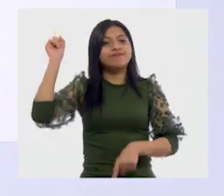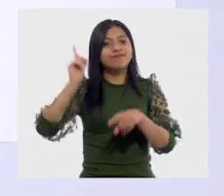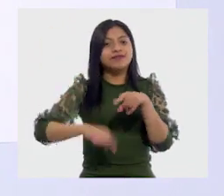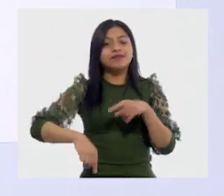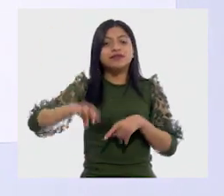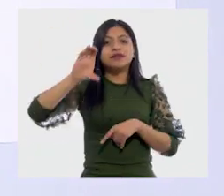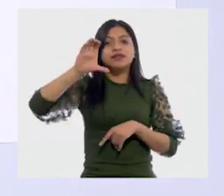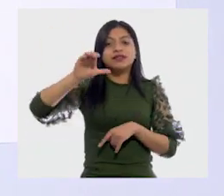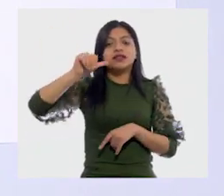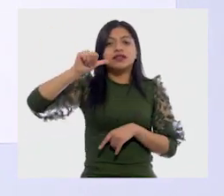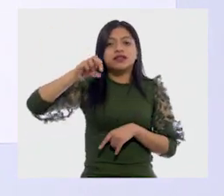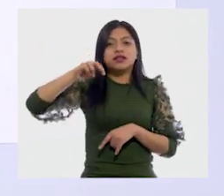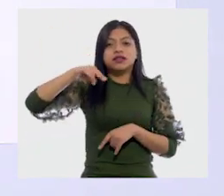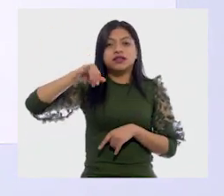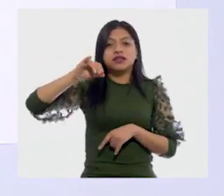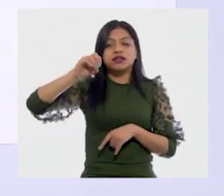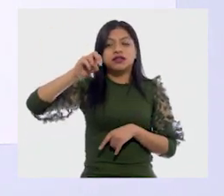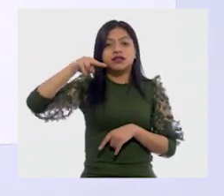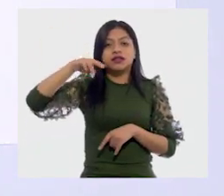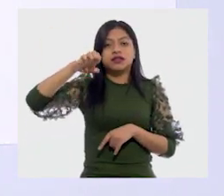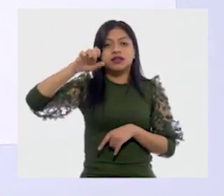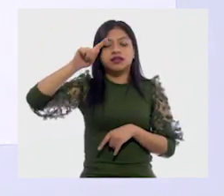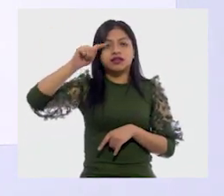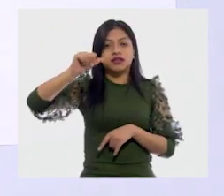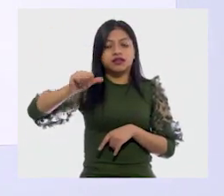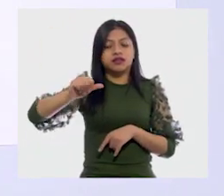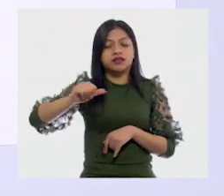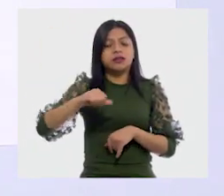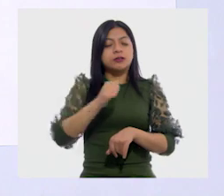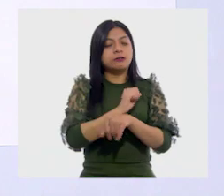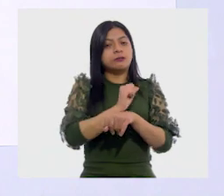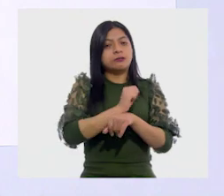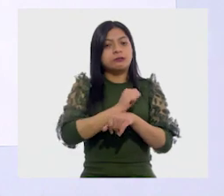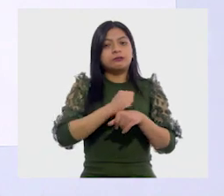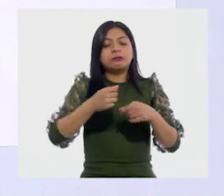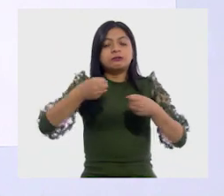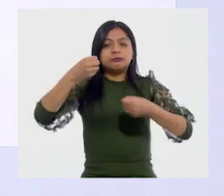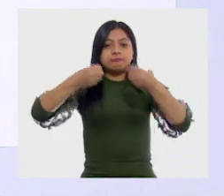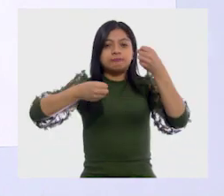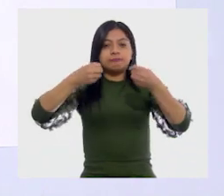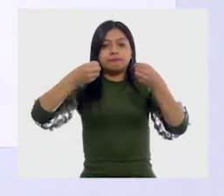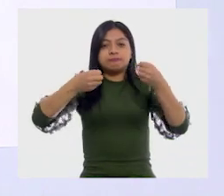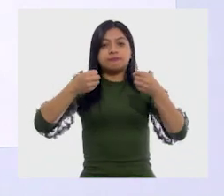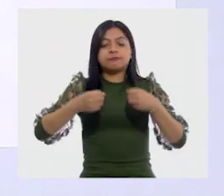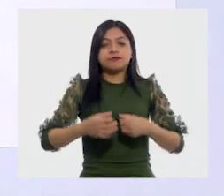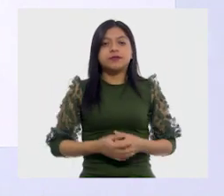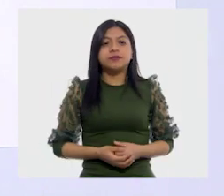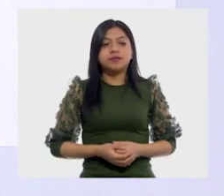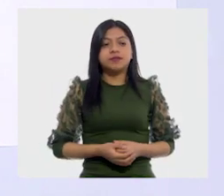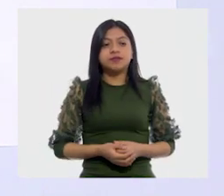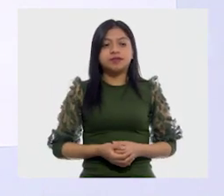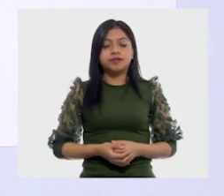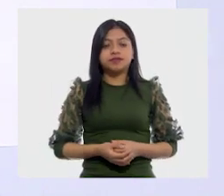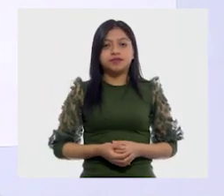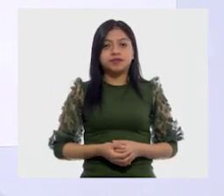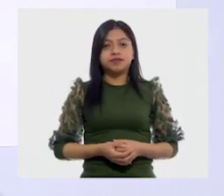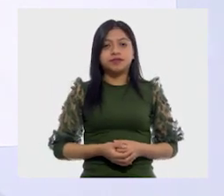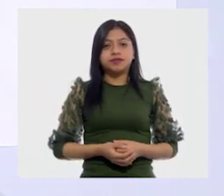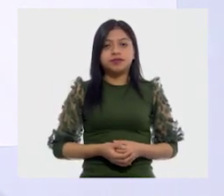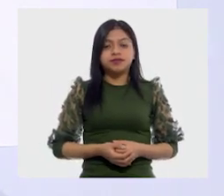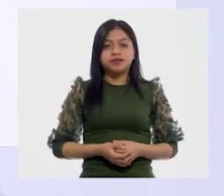es. ¡Ca-mi! Ajá. Y luego una O. ¡O! Y luego una... ¡M! N.